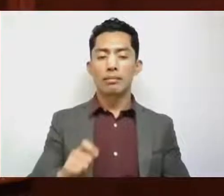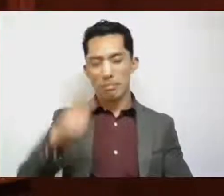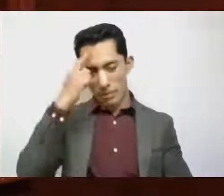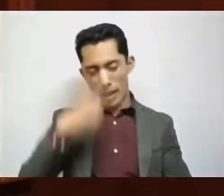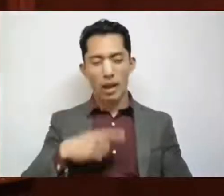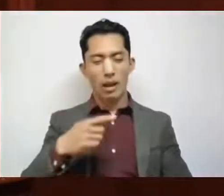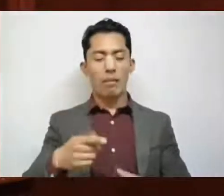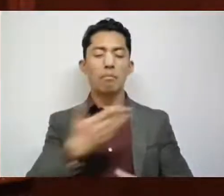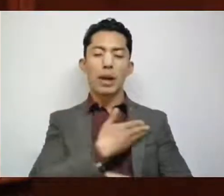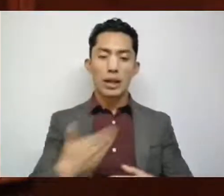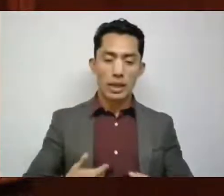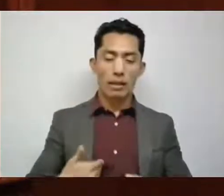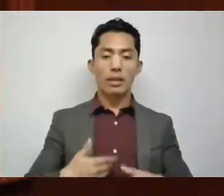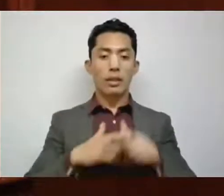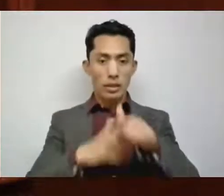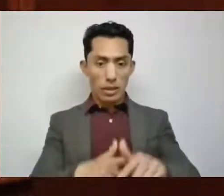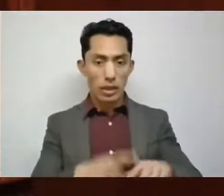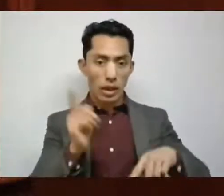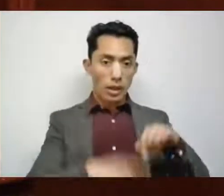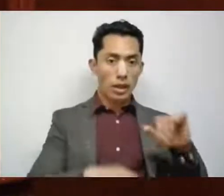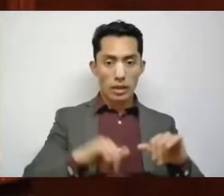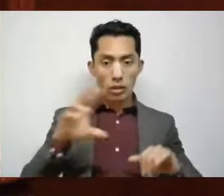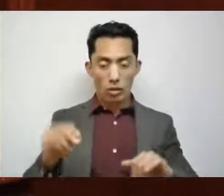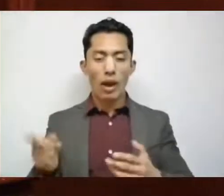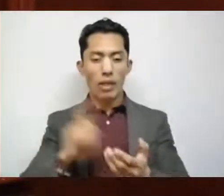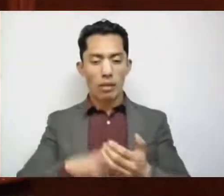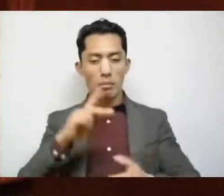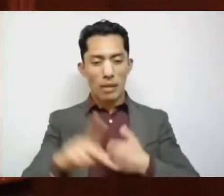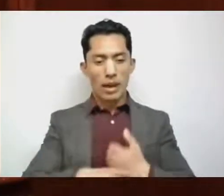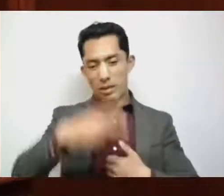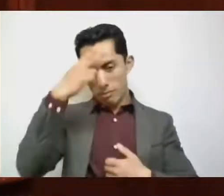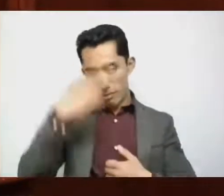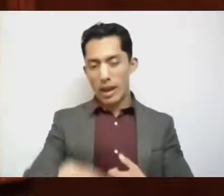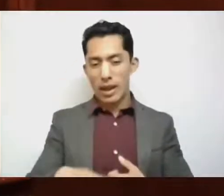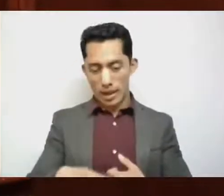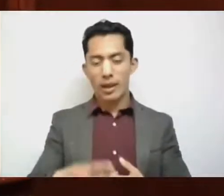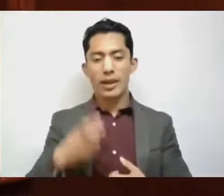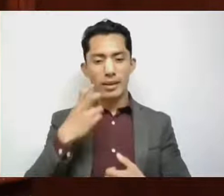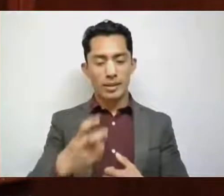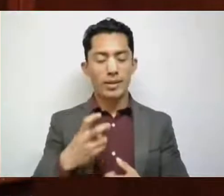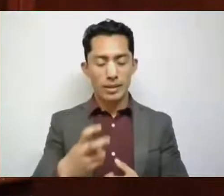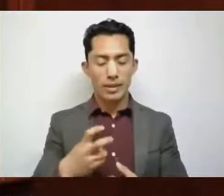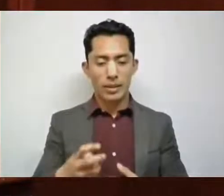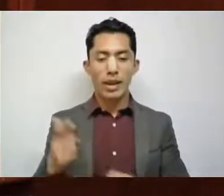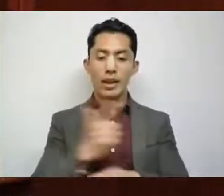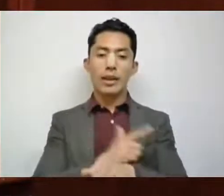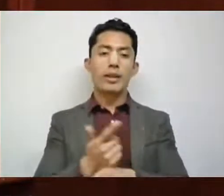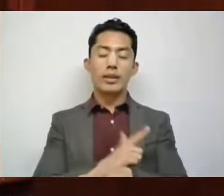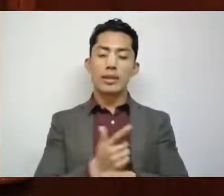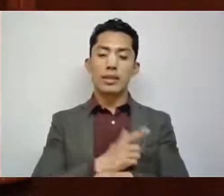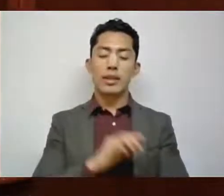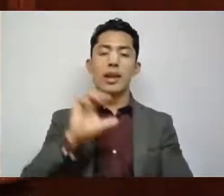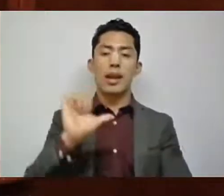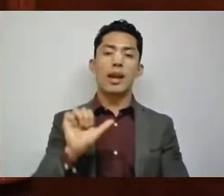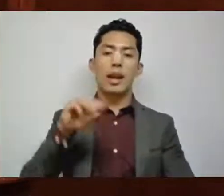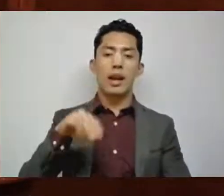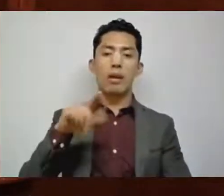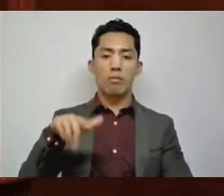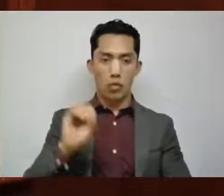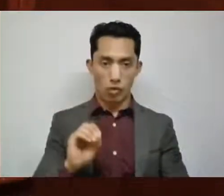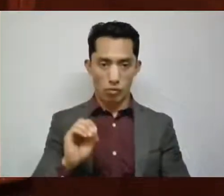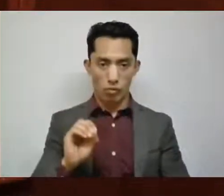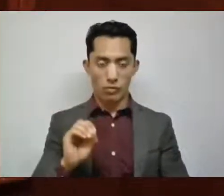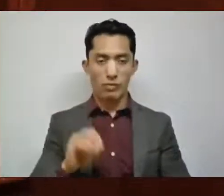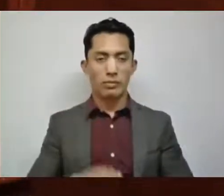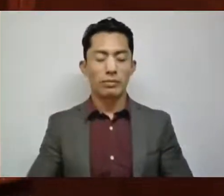mandato del presidente constitucional de los Estados Unidos mexicanos, el licenciado Andrés Manuel López Obrador,